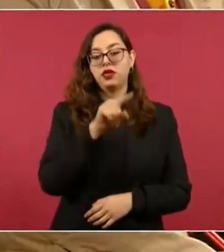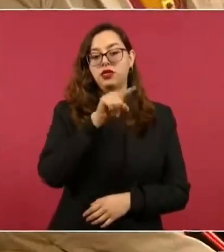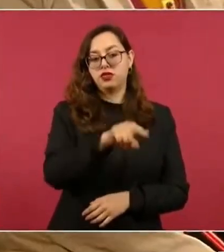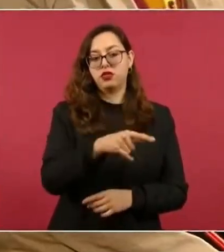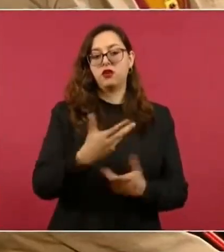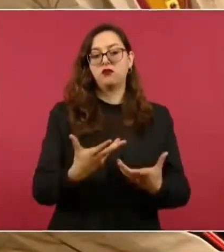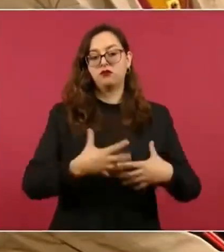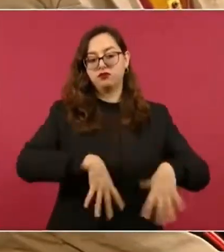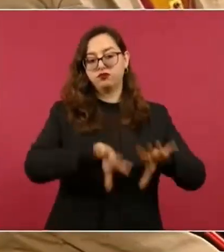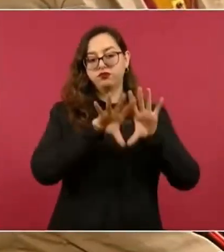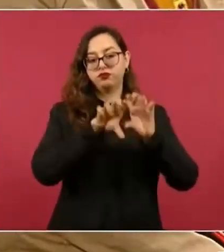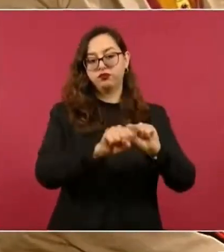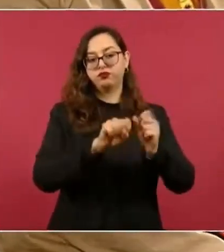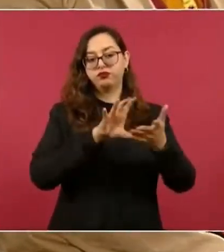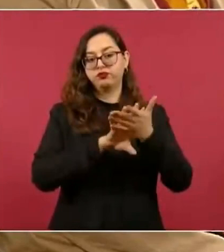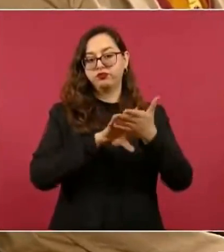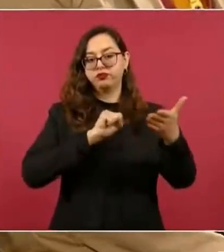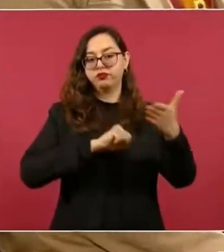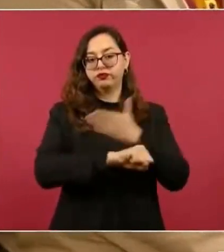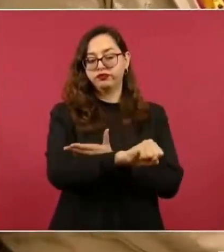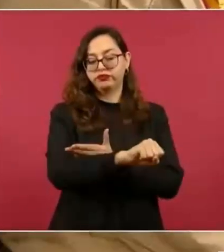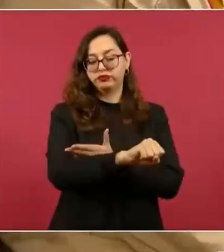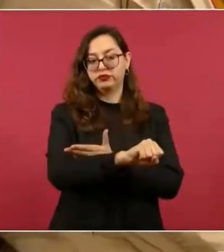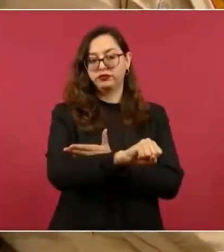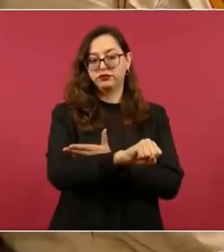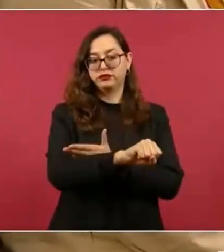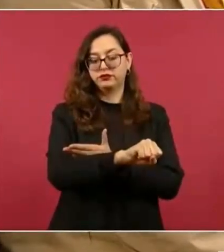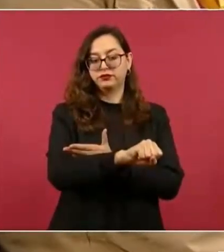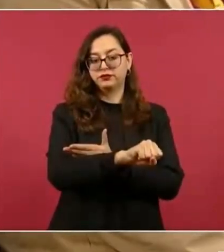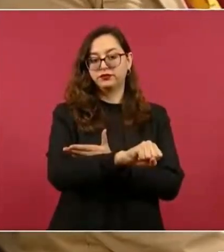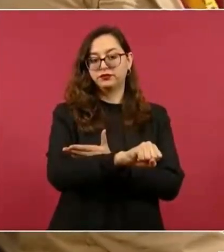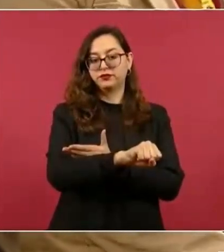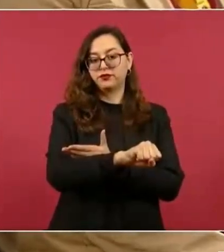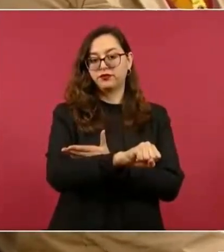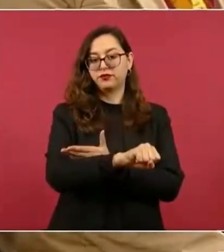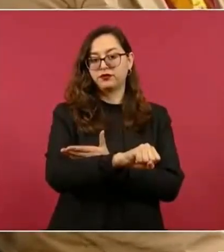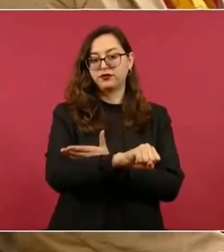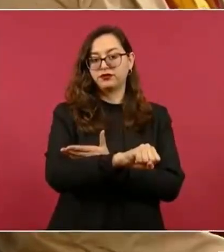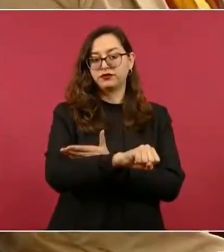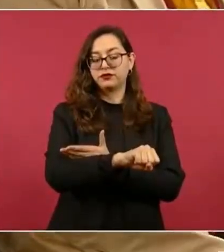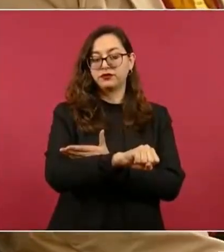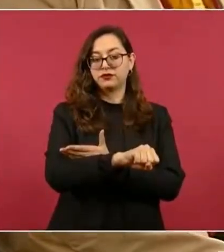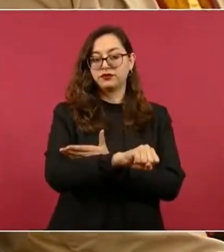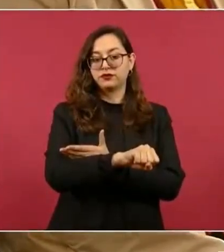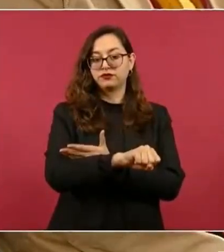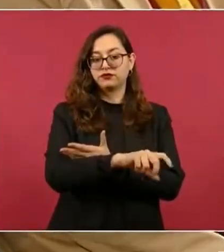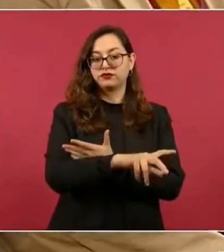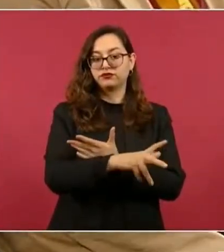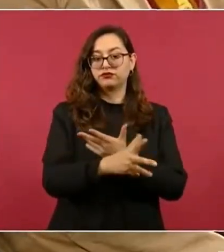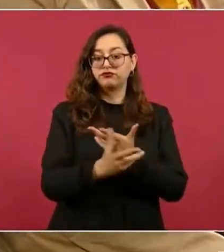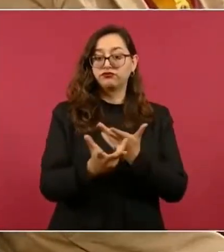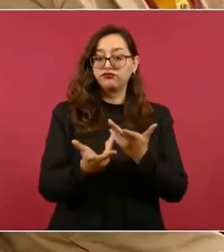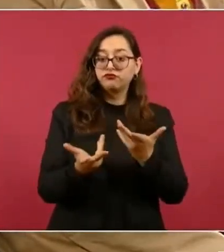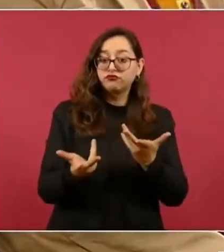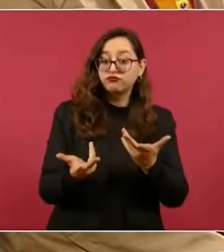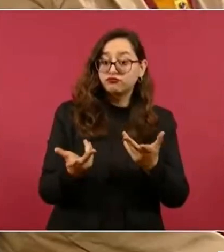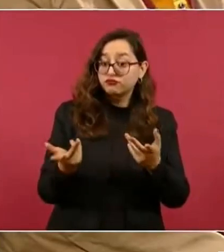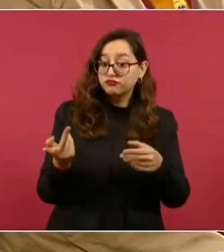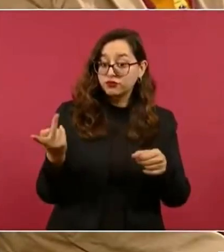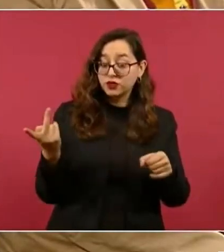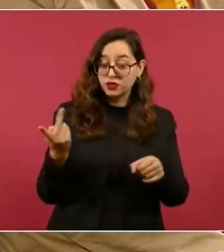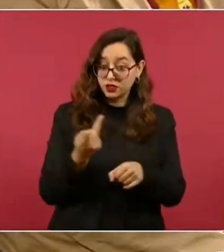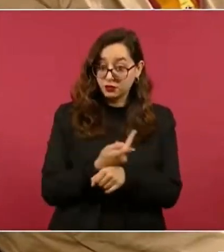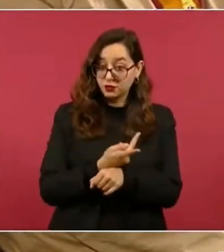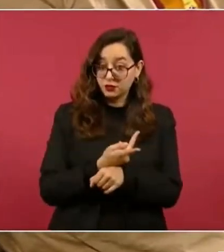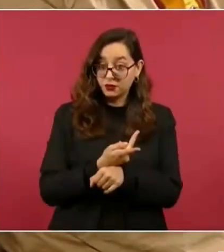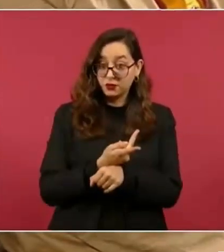este año, ¿hubo un cambio de estrategia en la